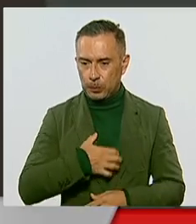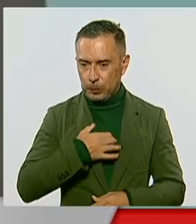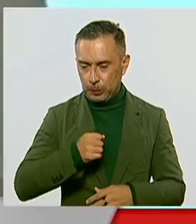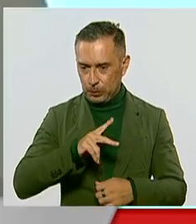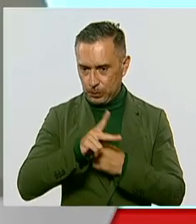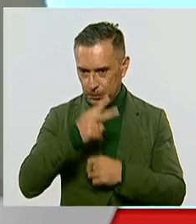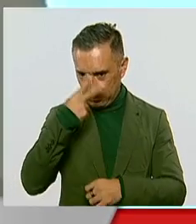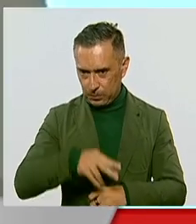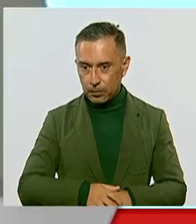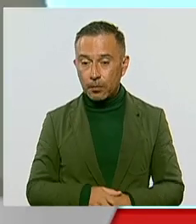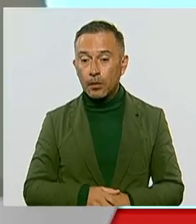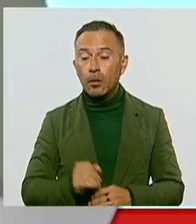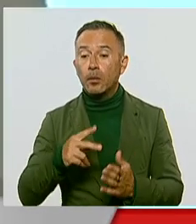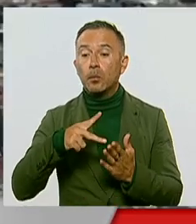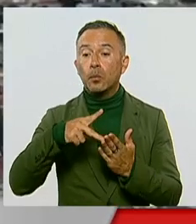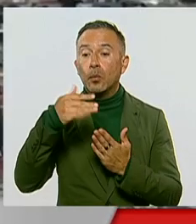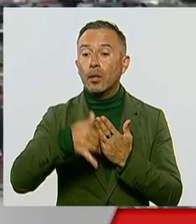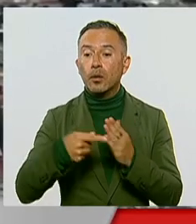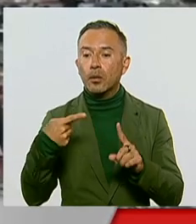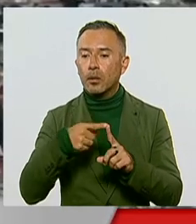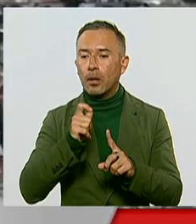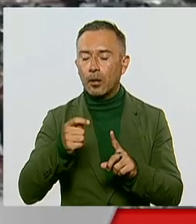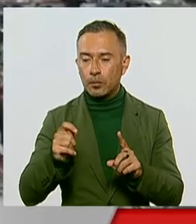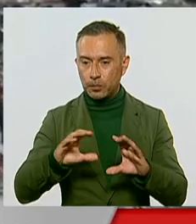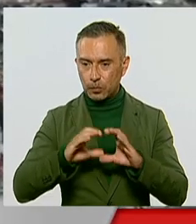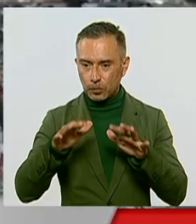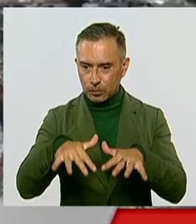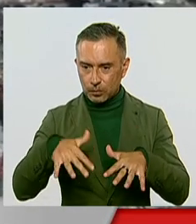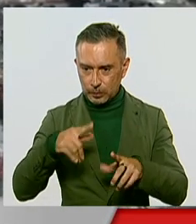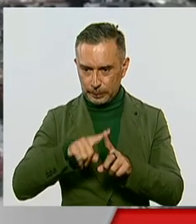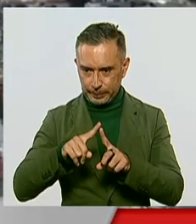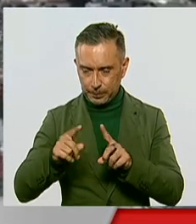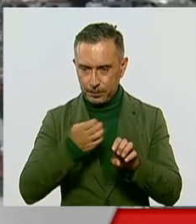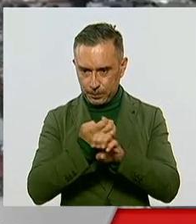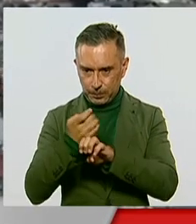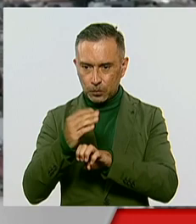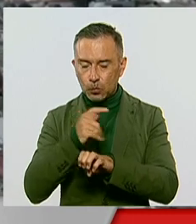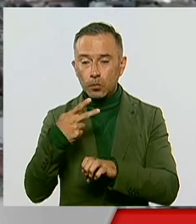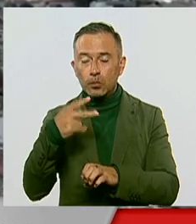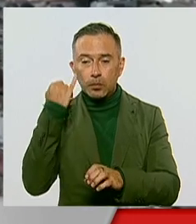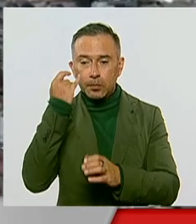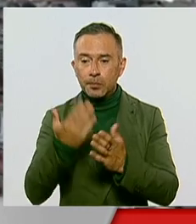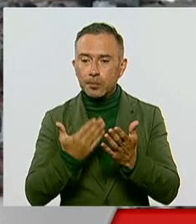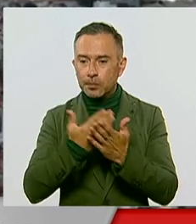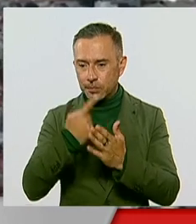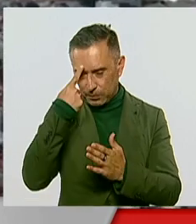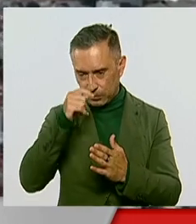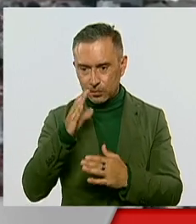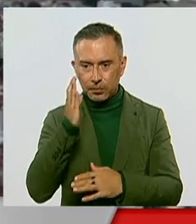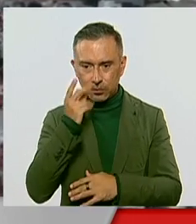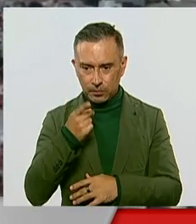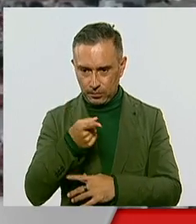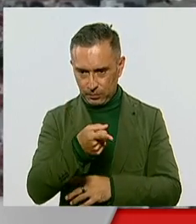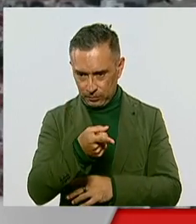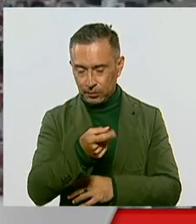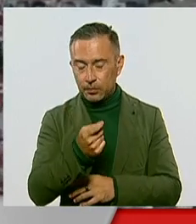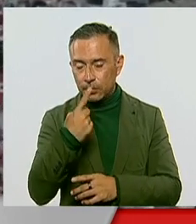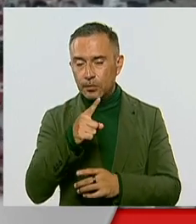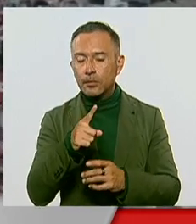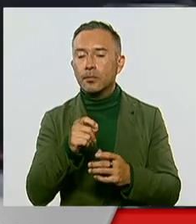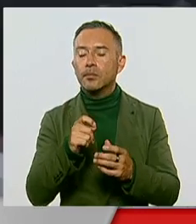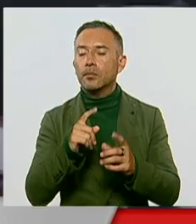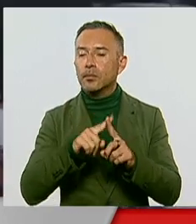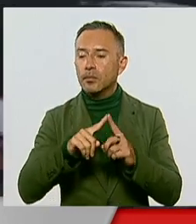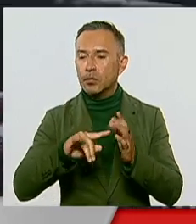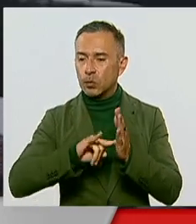El proyecto establece que los congresos de los estados podrán presentar sus propias iniciativas a la Cámara de Diputados para modificar sus